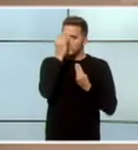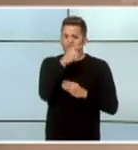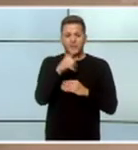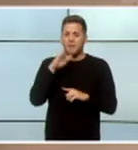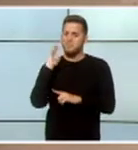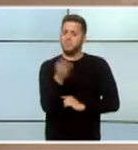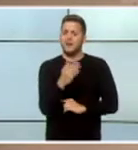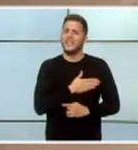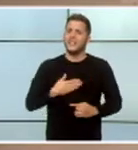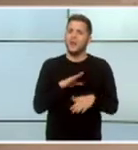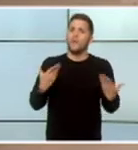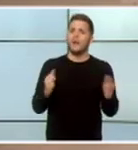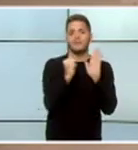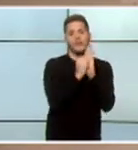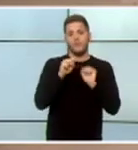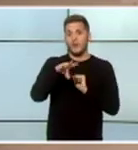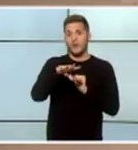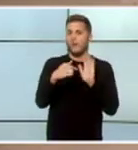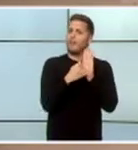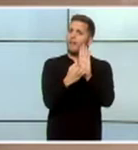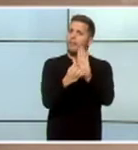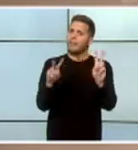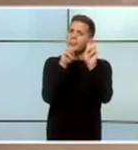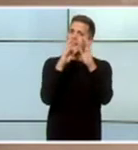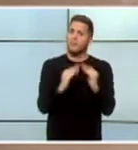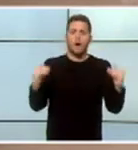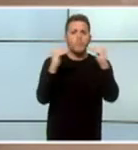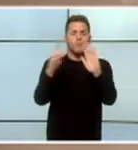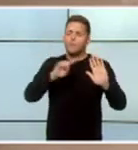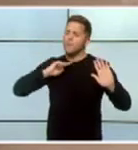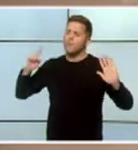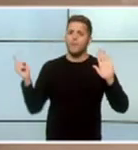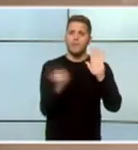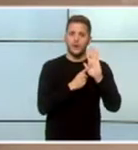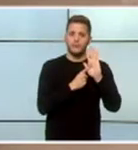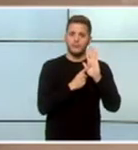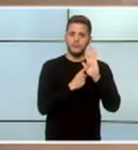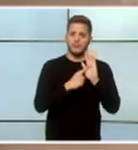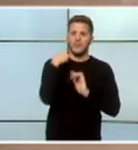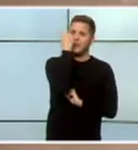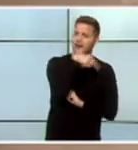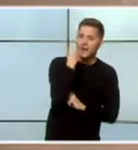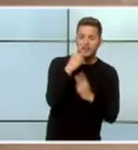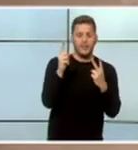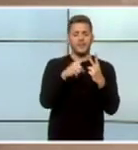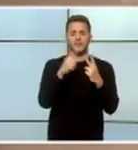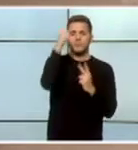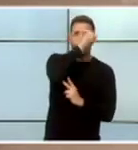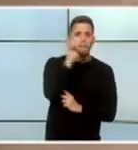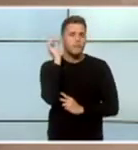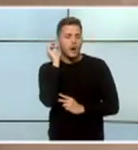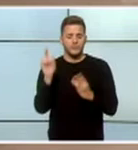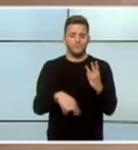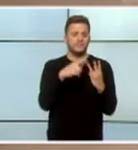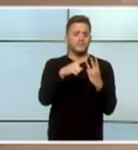artículo 14... ...que habla de la igualdad absoluta... ...entre razas... ...entre géneros...